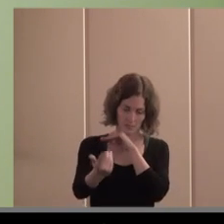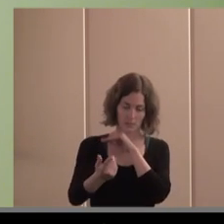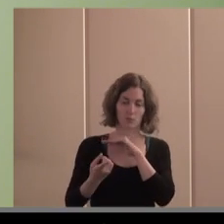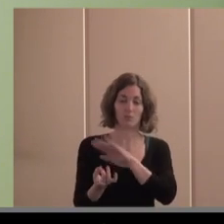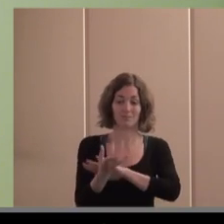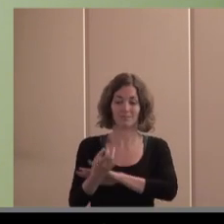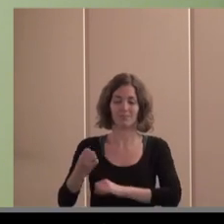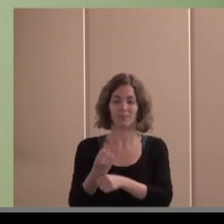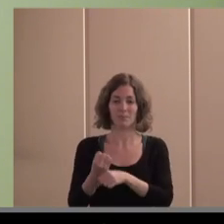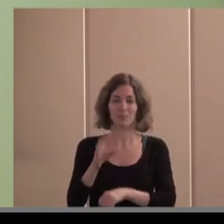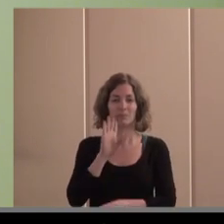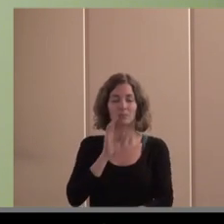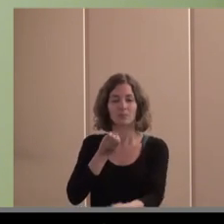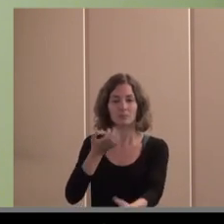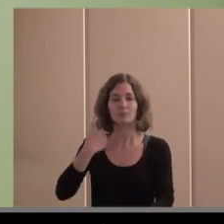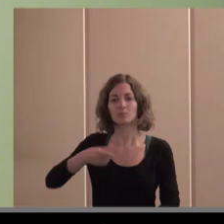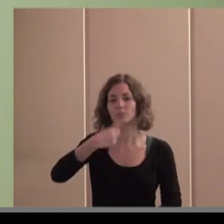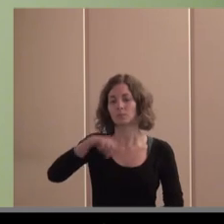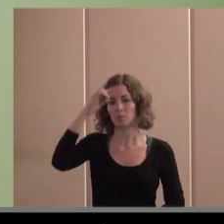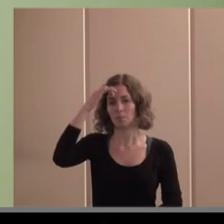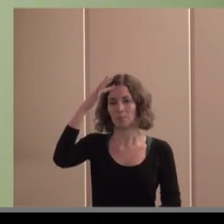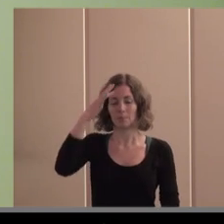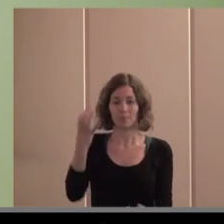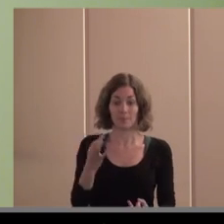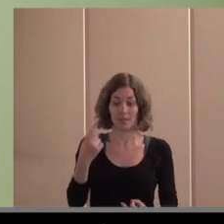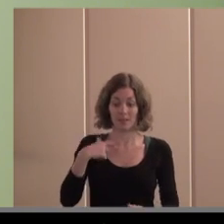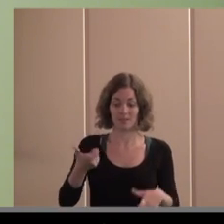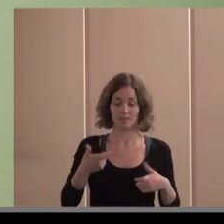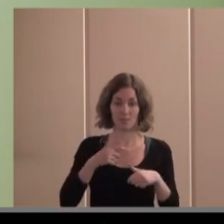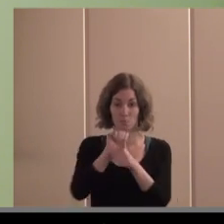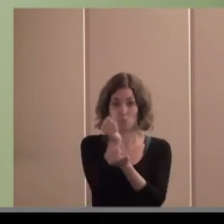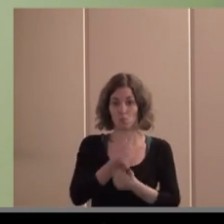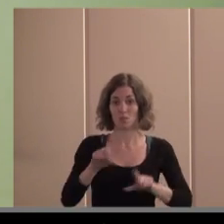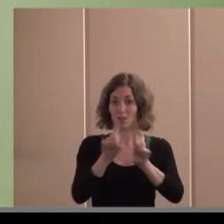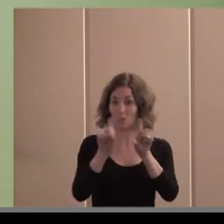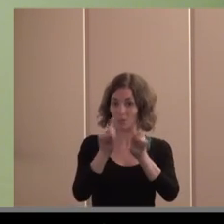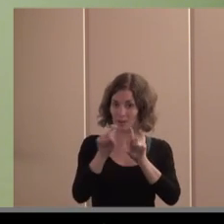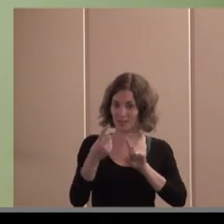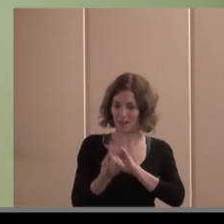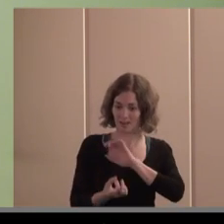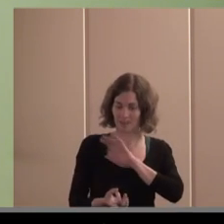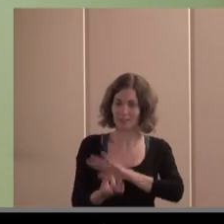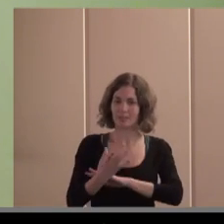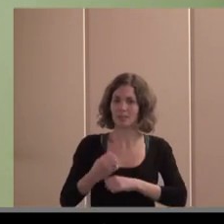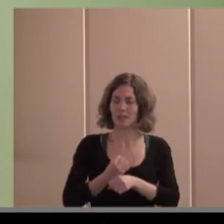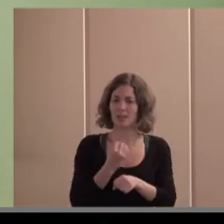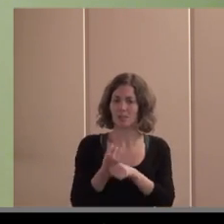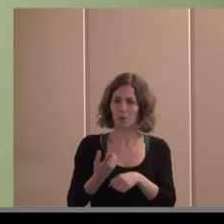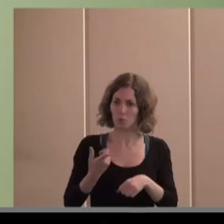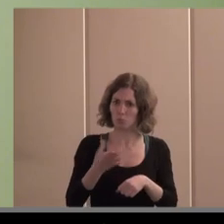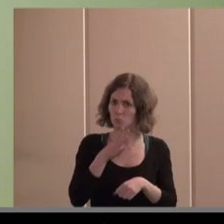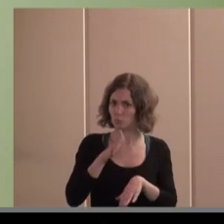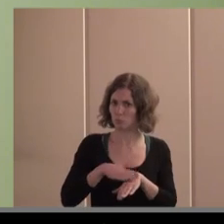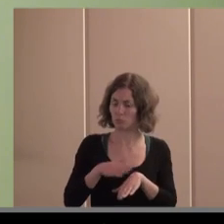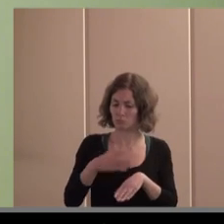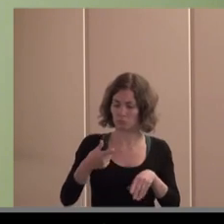empleo que genera este modelo empresarial es un modelo flexible donde se apuesta